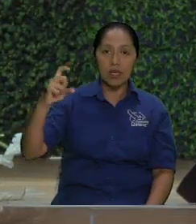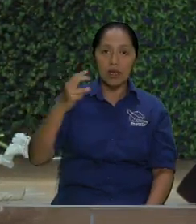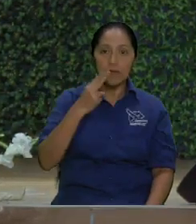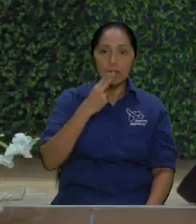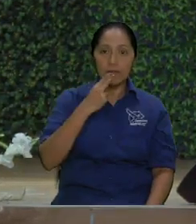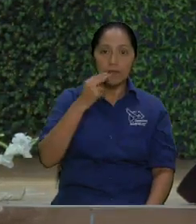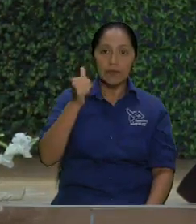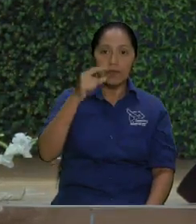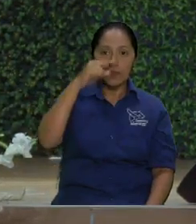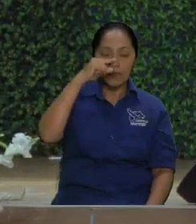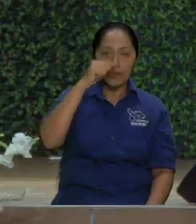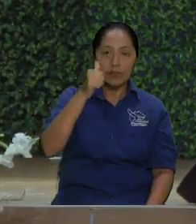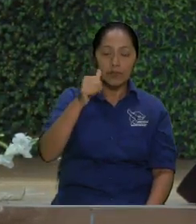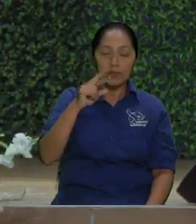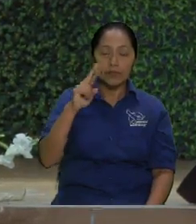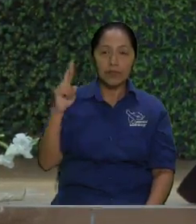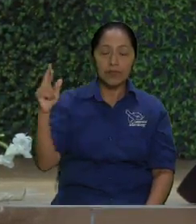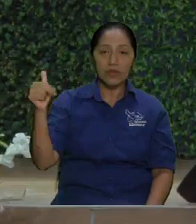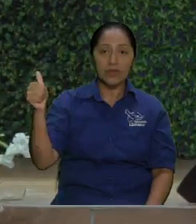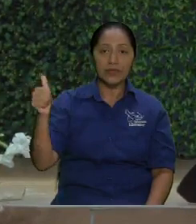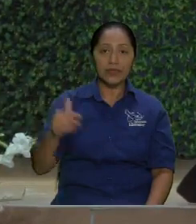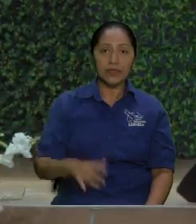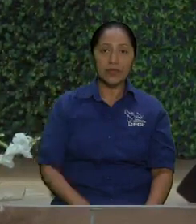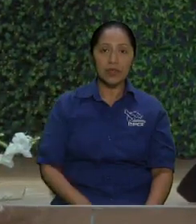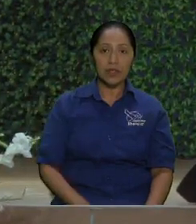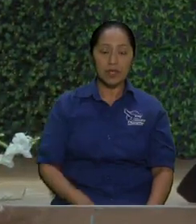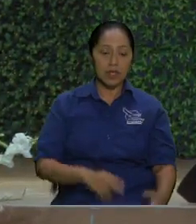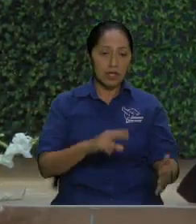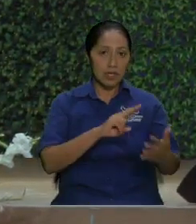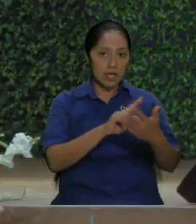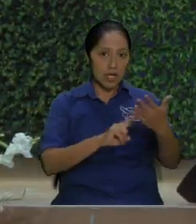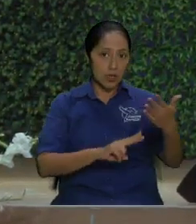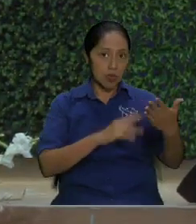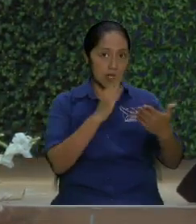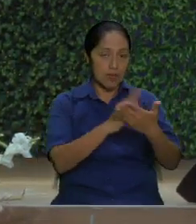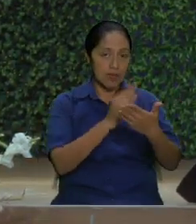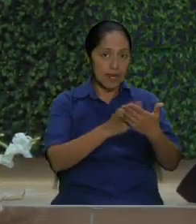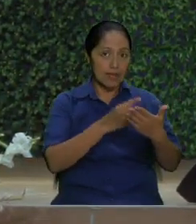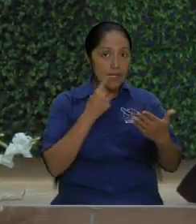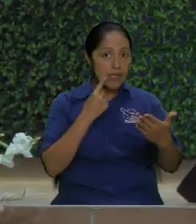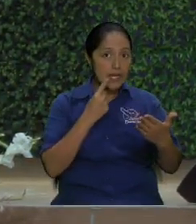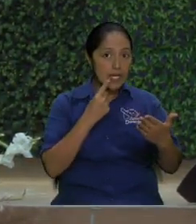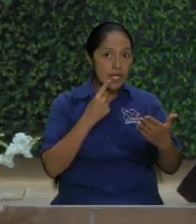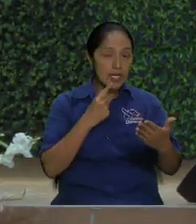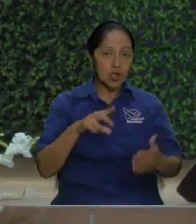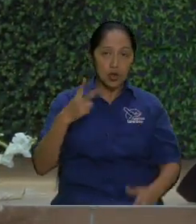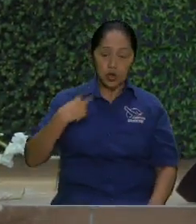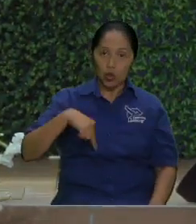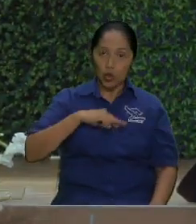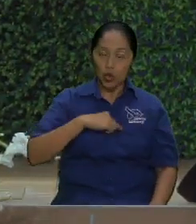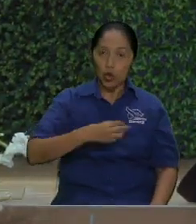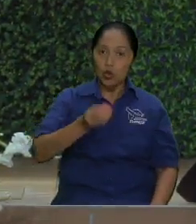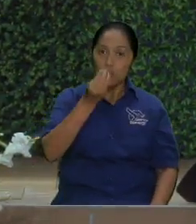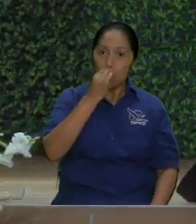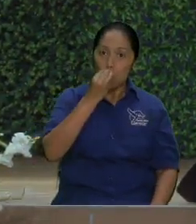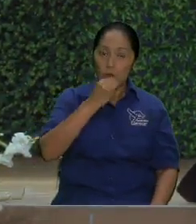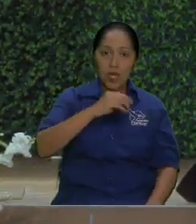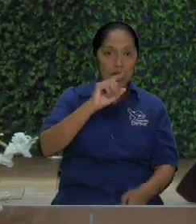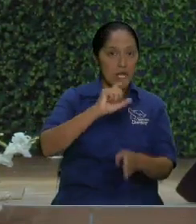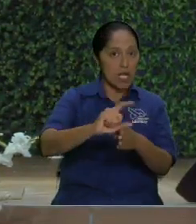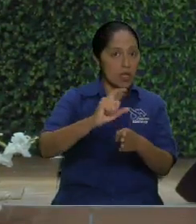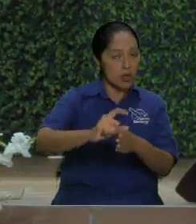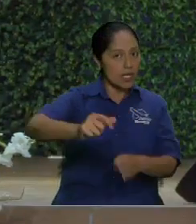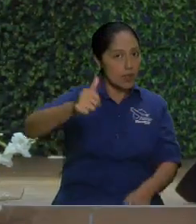Pero miremos acá, entonces comer lo que es bueno y mire qué va a pasar si comen lo que es bueno. Aquí ya viene una